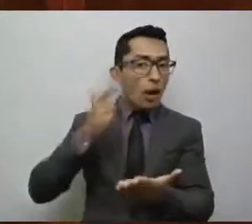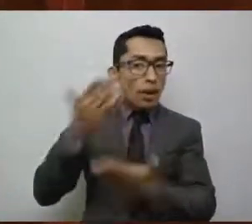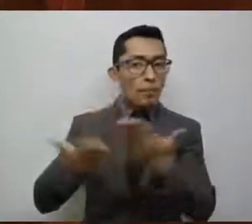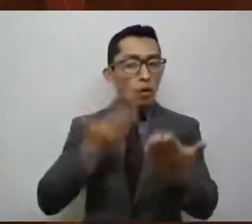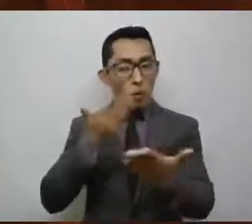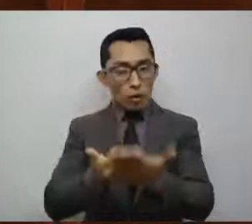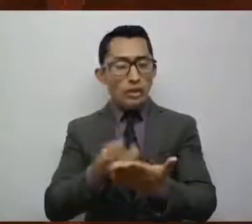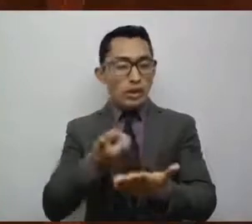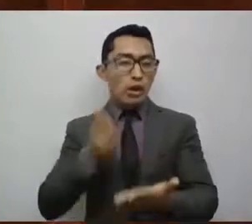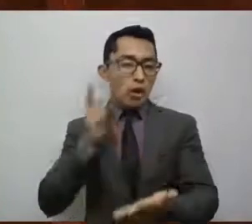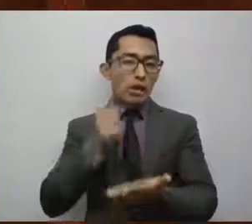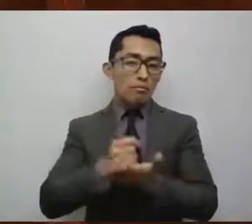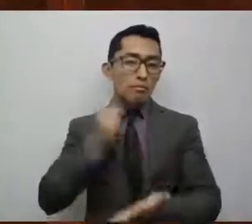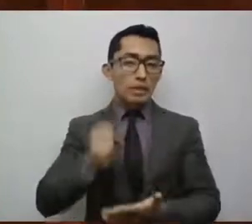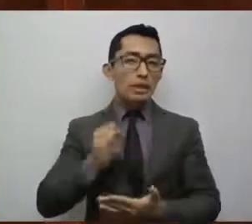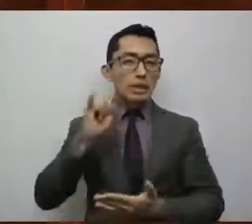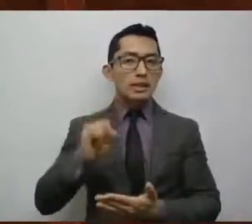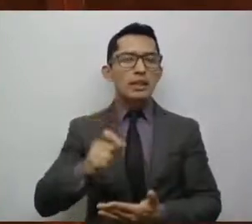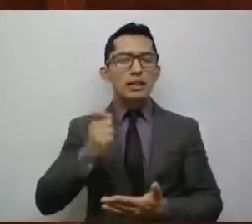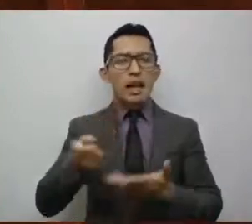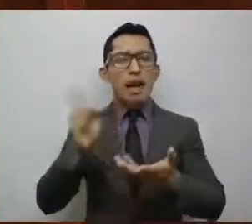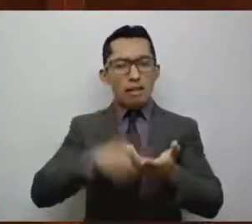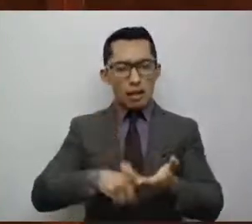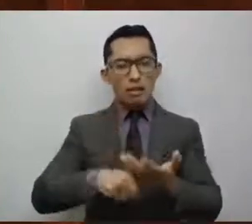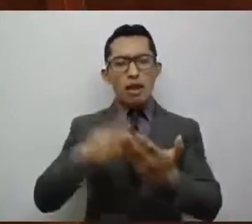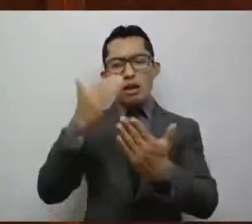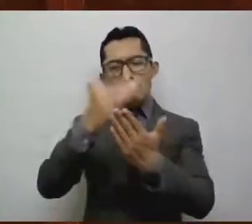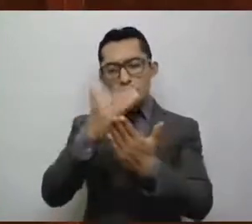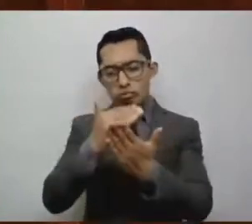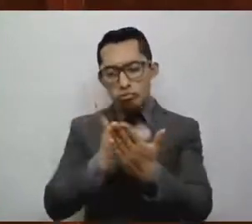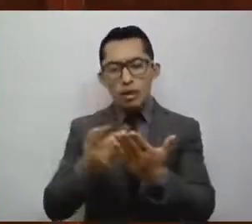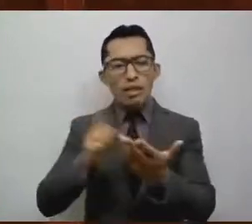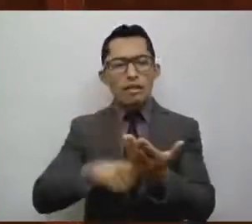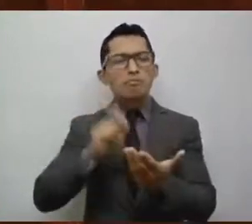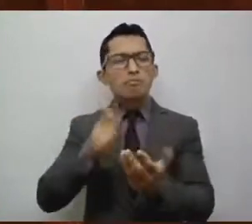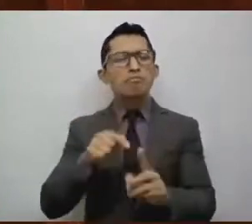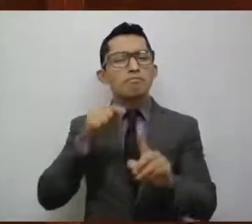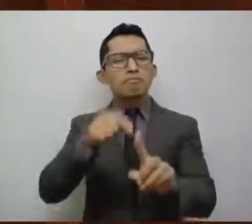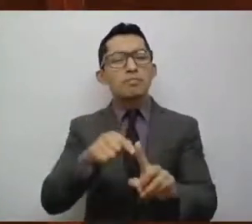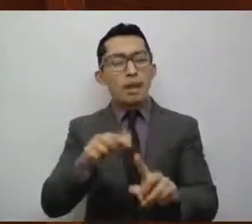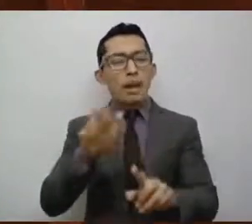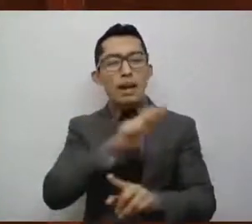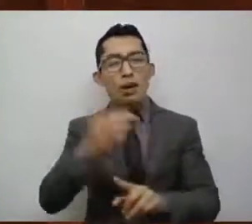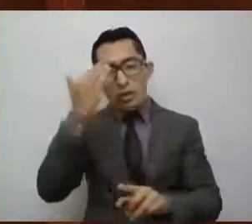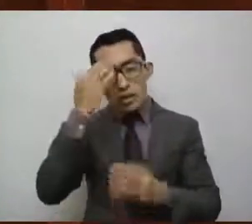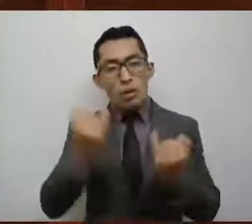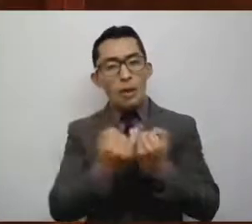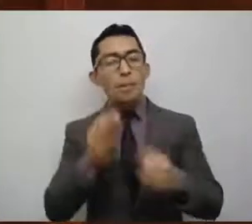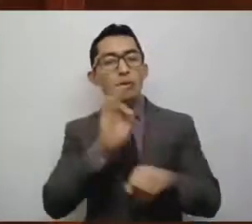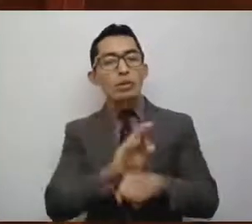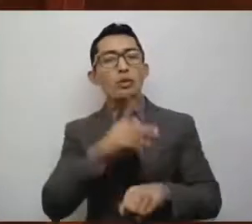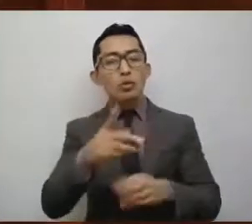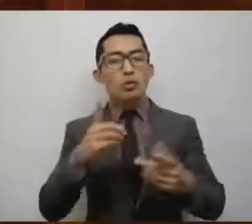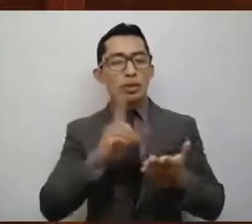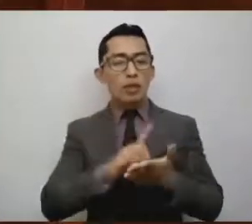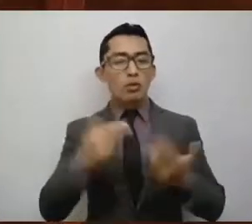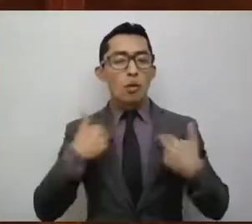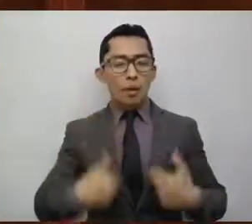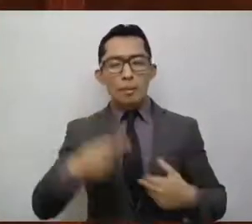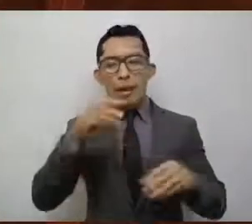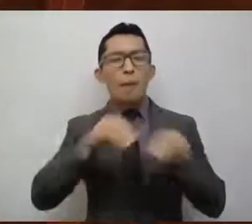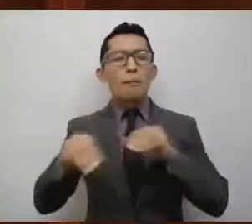iniciativa, el cual contiene principalmente el reconocimiento y protección al derecho humano a la movilidad universal,